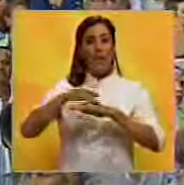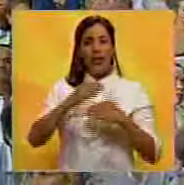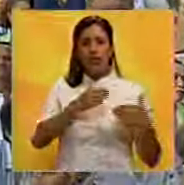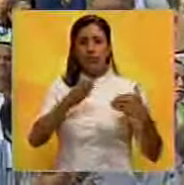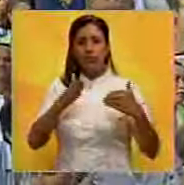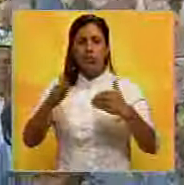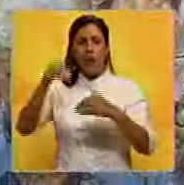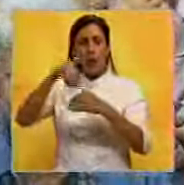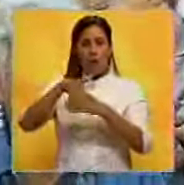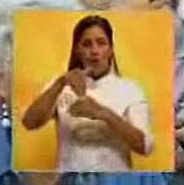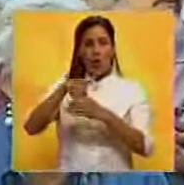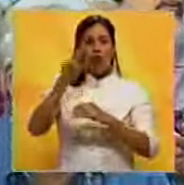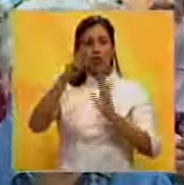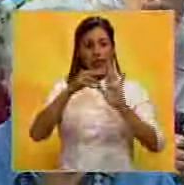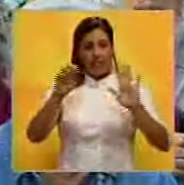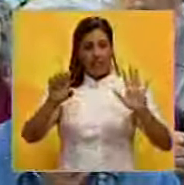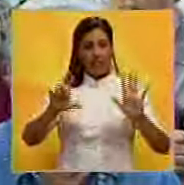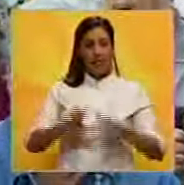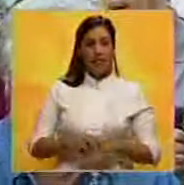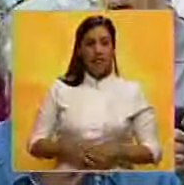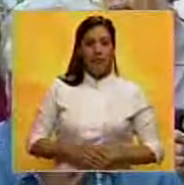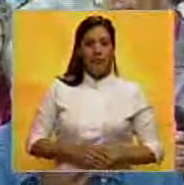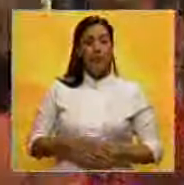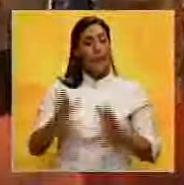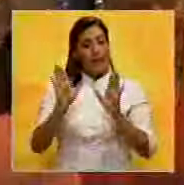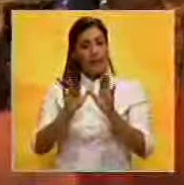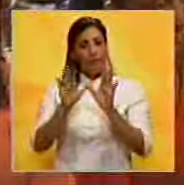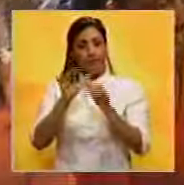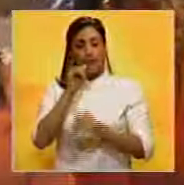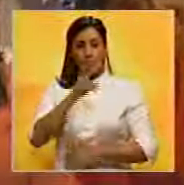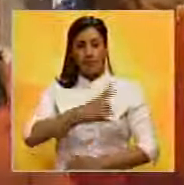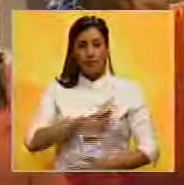postergar las elecciones de 2017. Ángel López, Noticiero Beneficio.